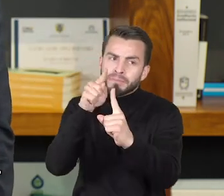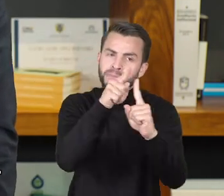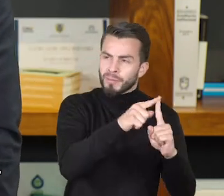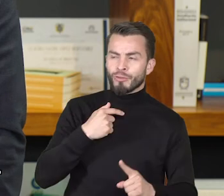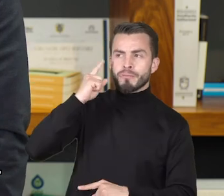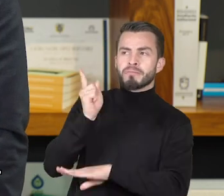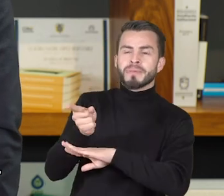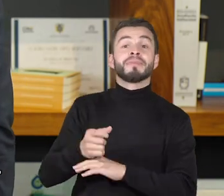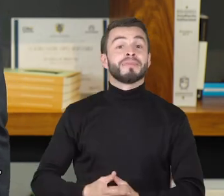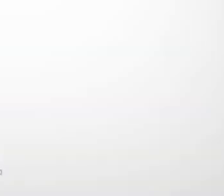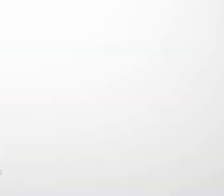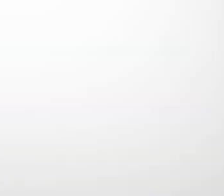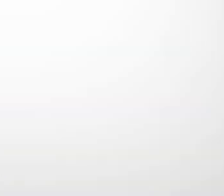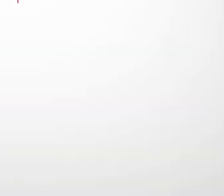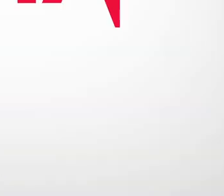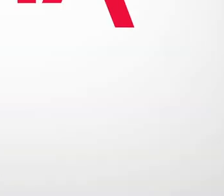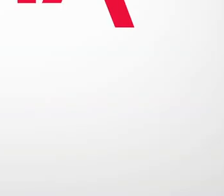los recursos de su localidad.